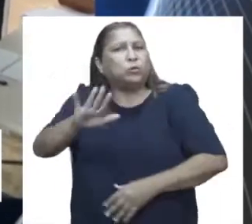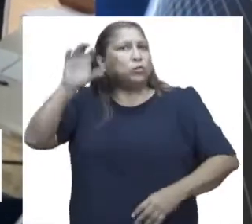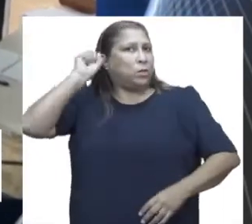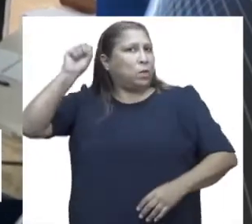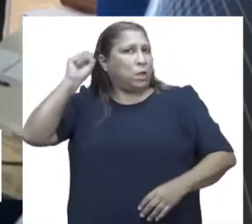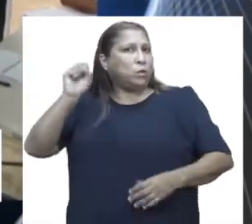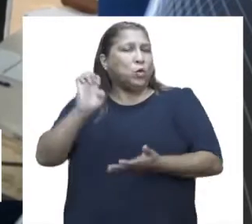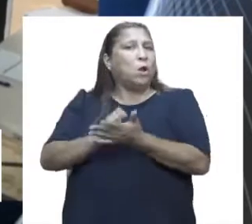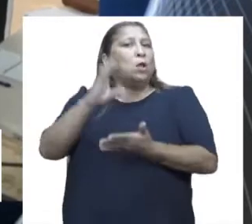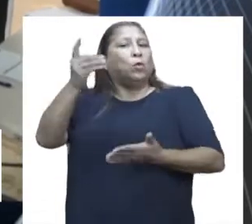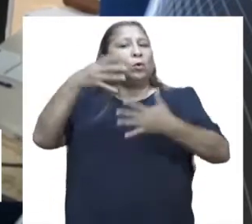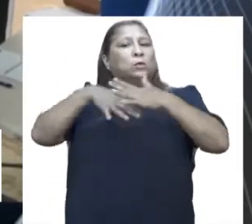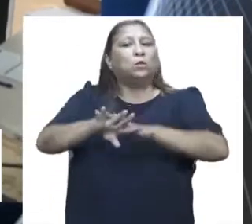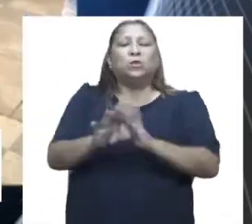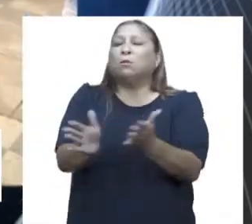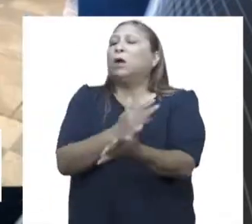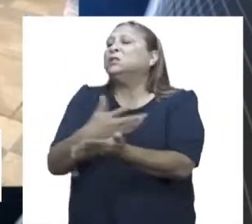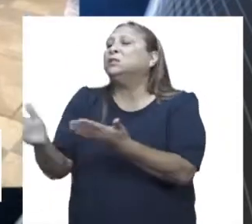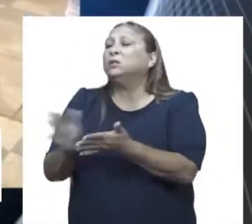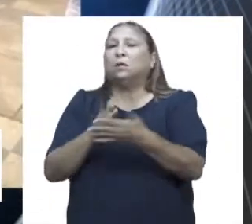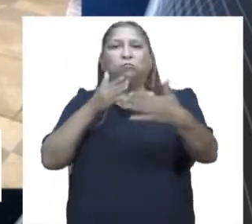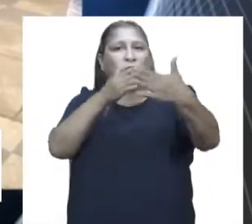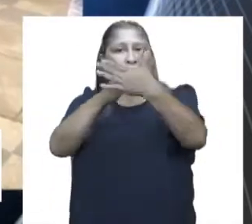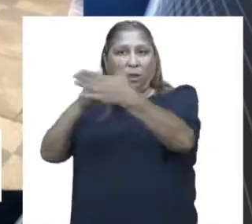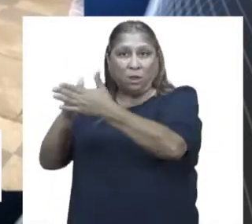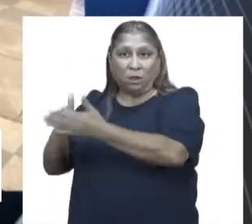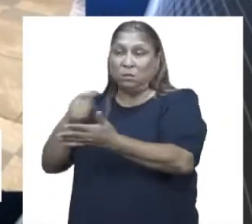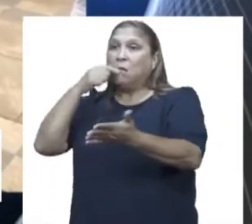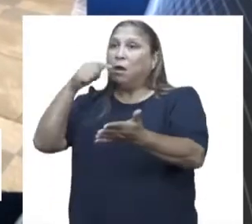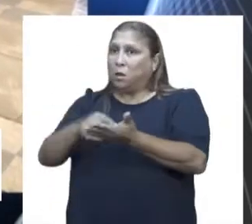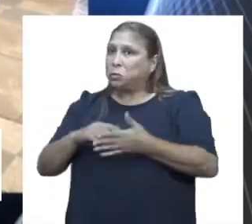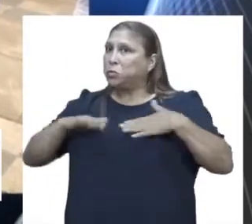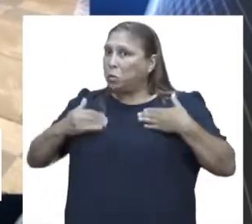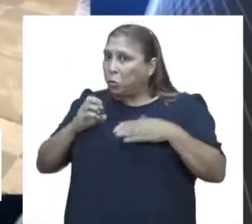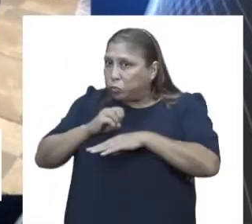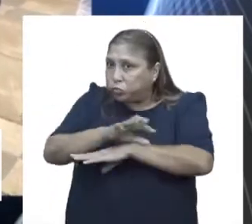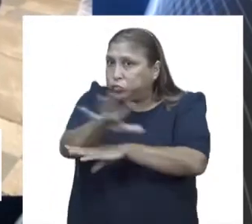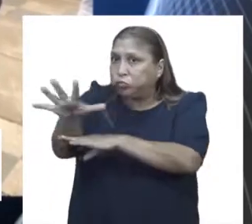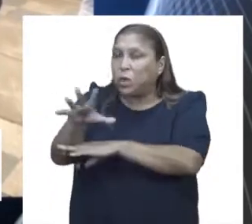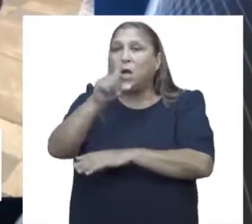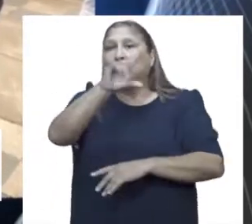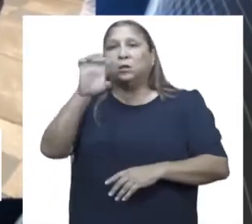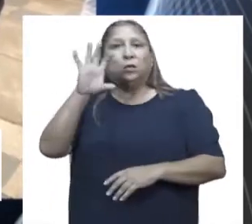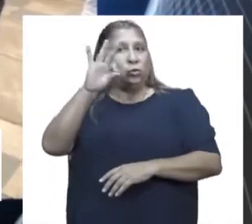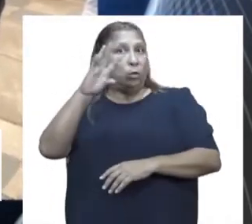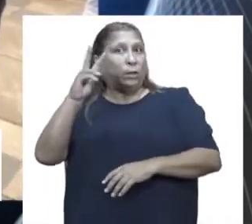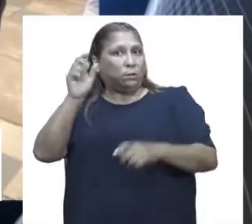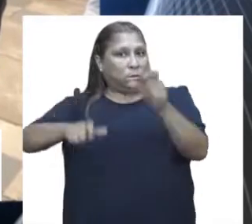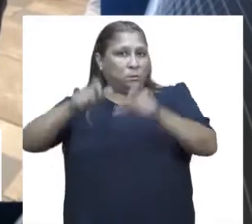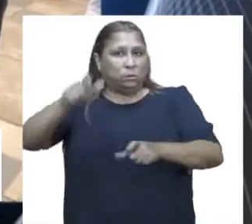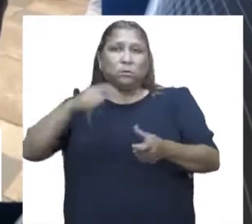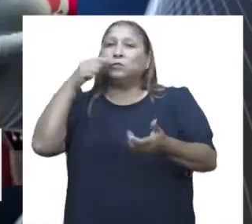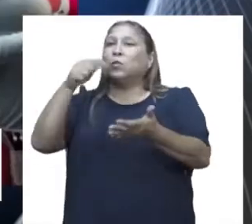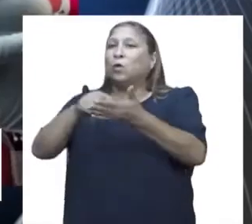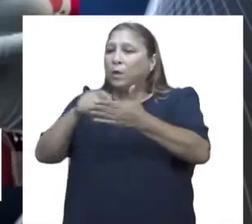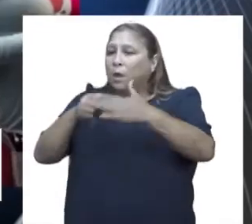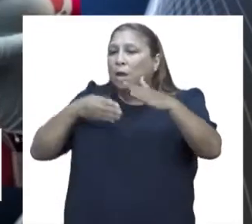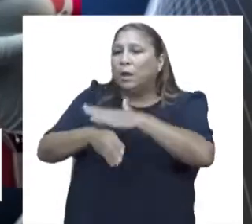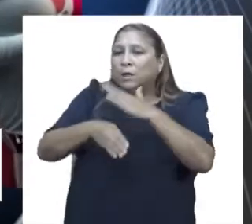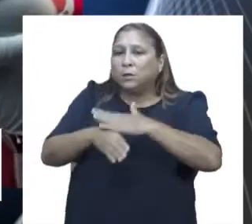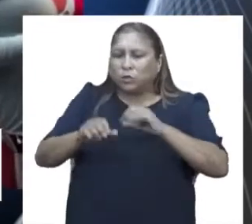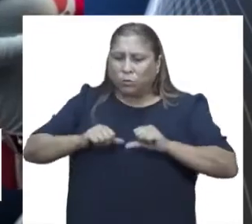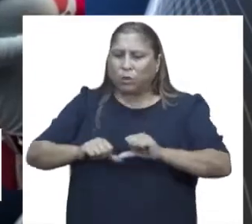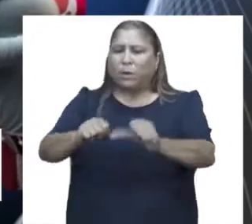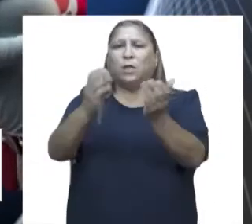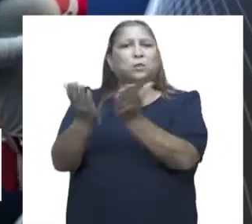educación inclusiva sin barreras. De esta manera, se logró informar a 196 personas sobre el acceso y permanencia en las